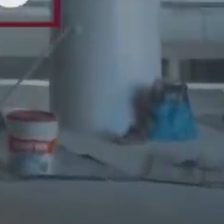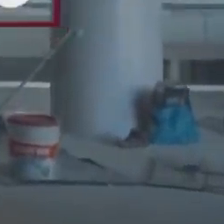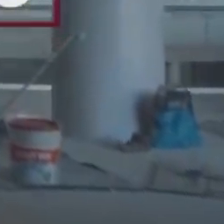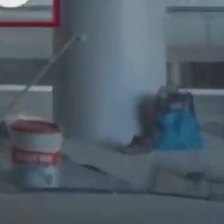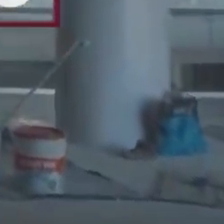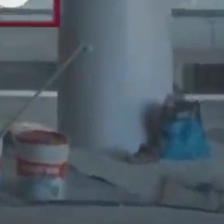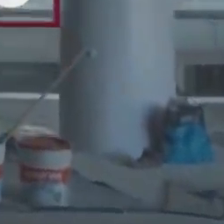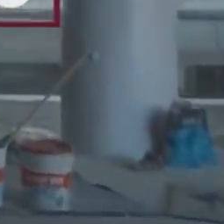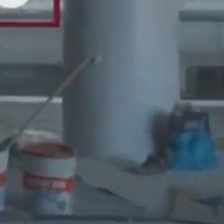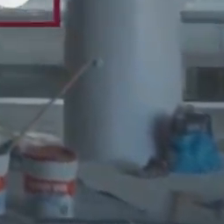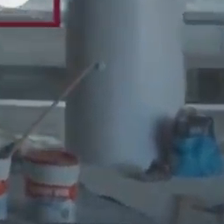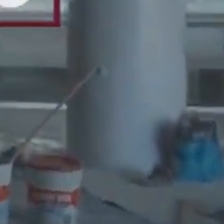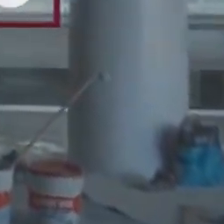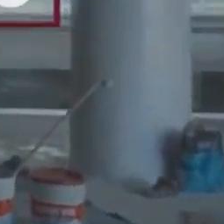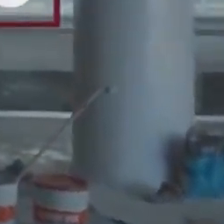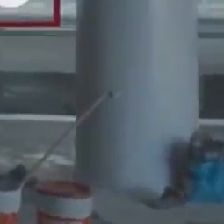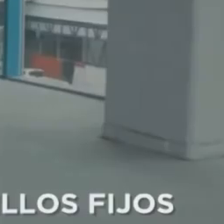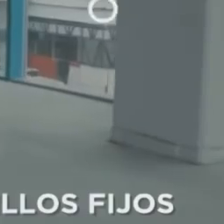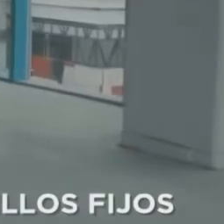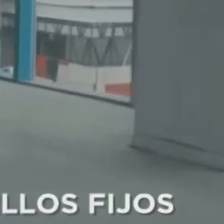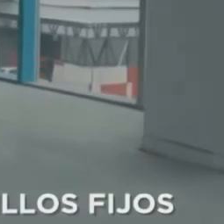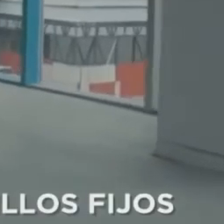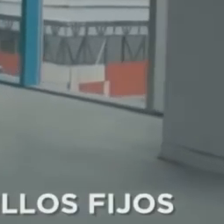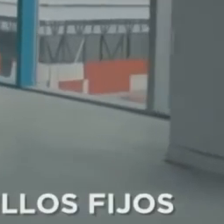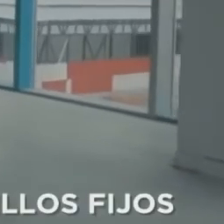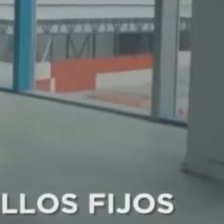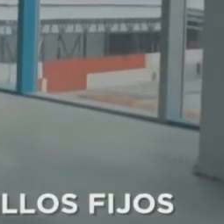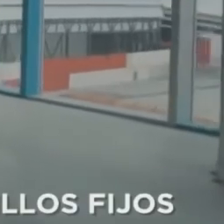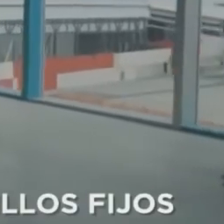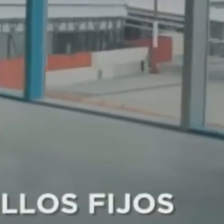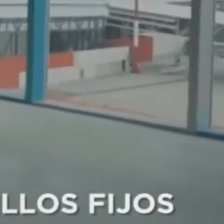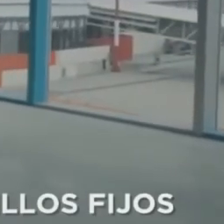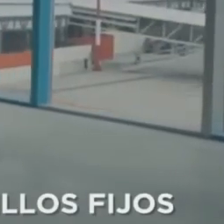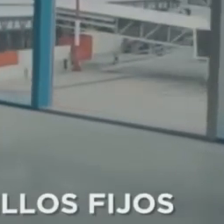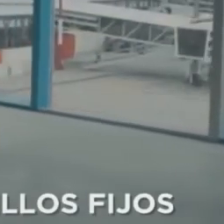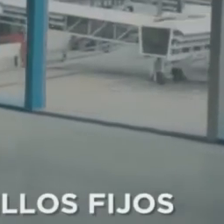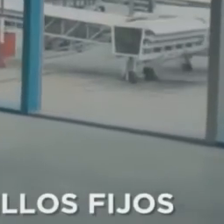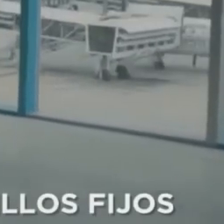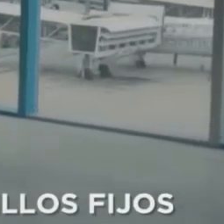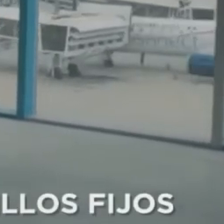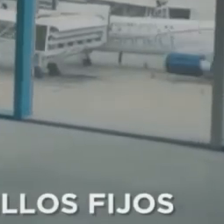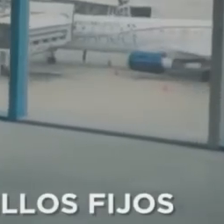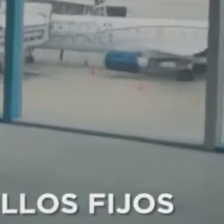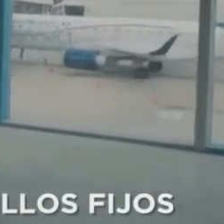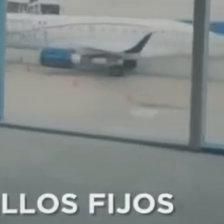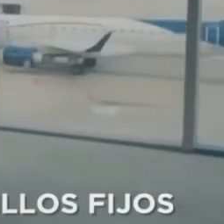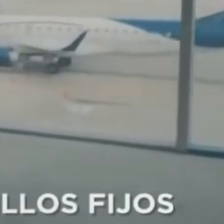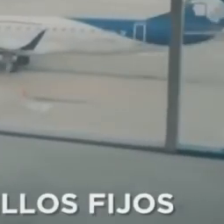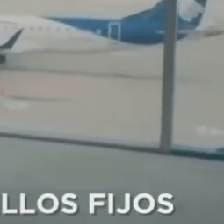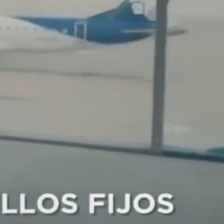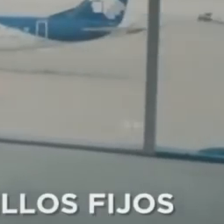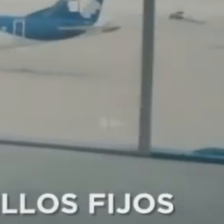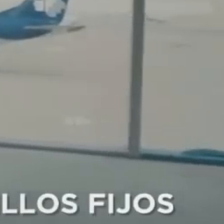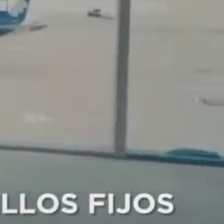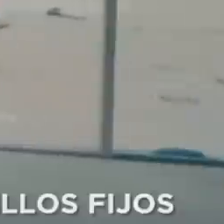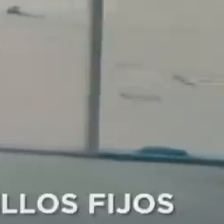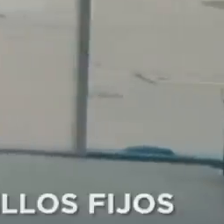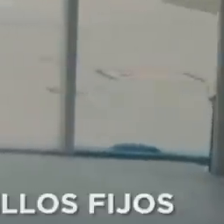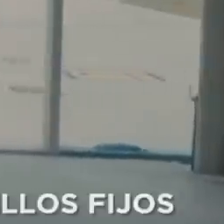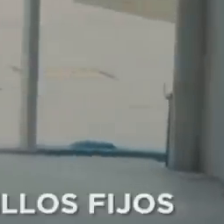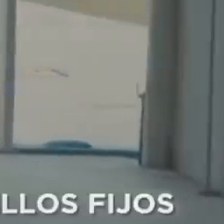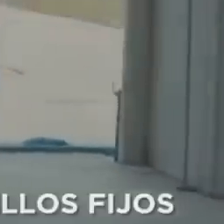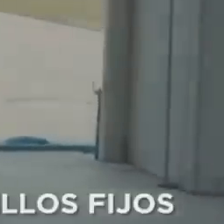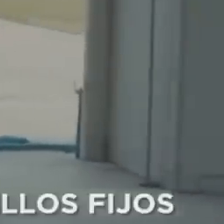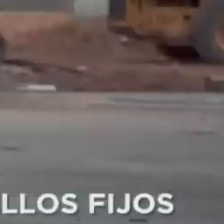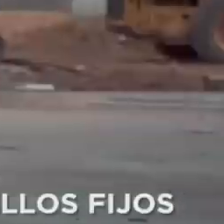.175 pesos, construyendo 13.282 metros cuadrados, aumentando a ocho posiciones con